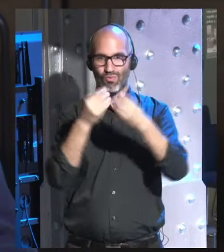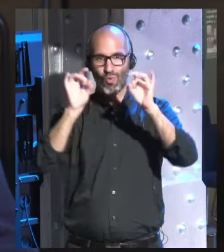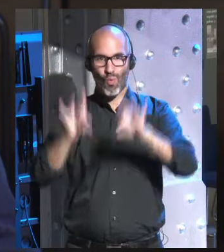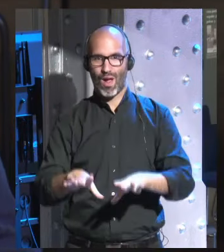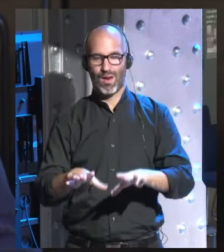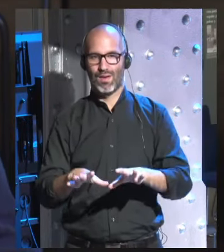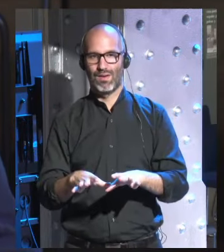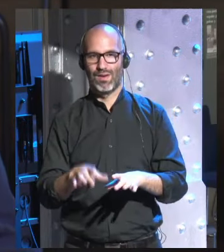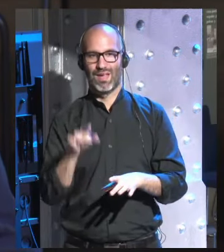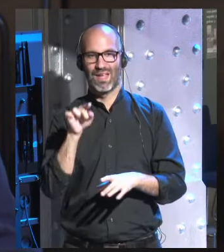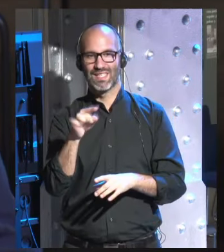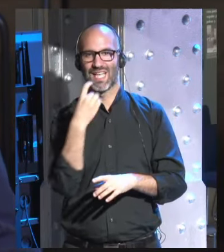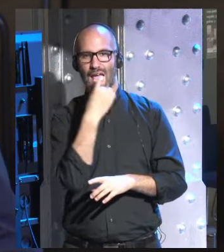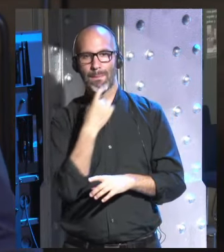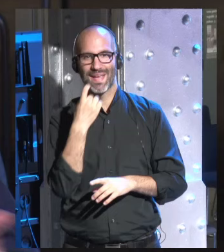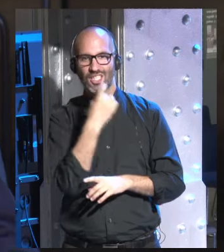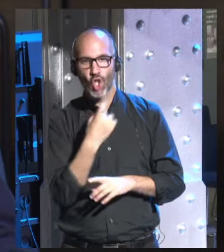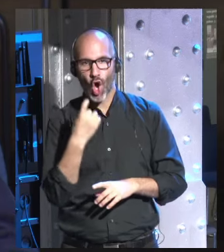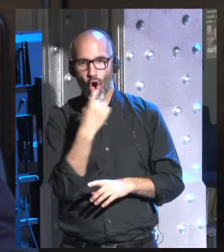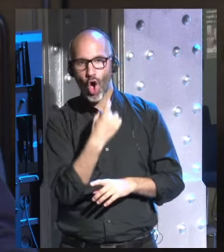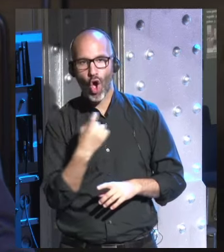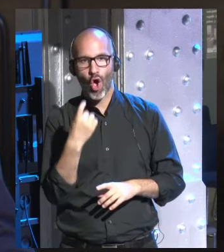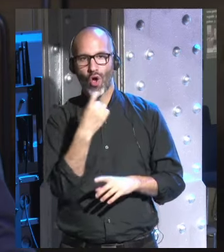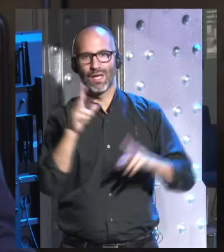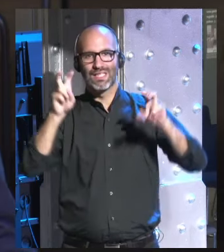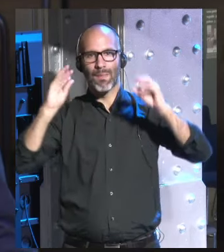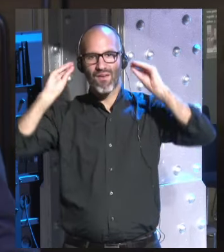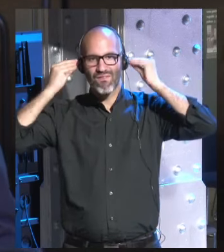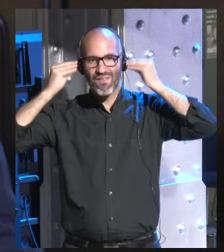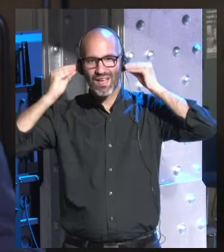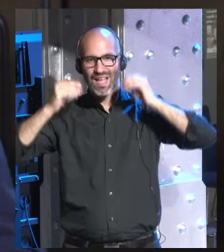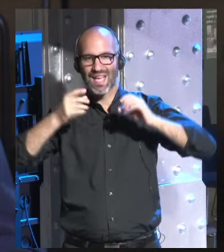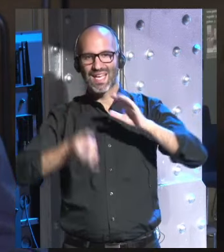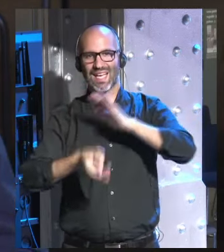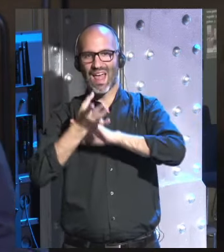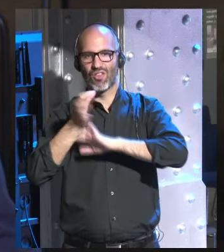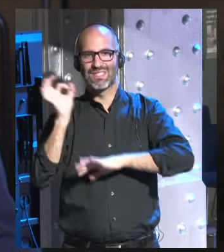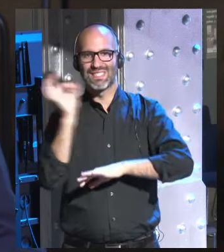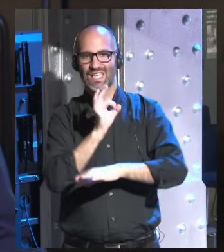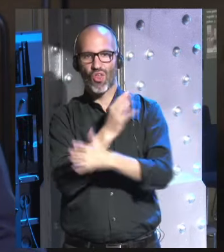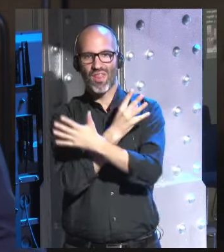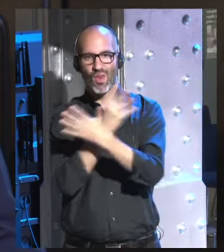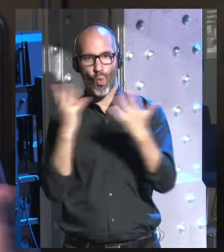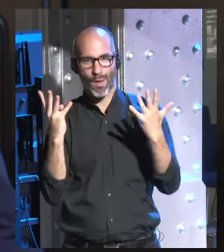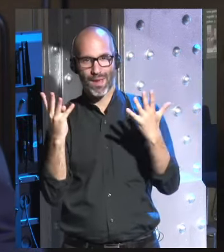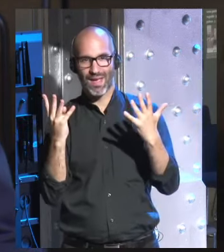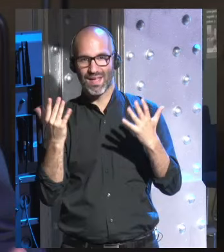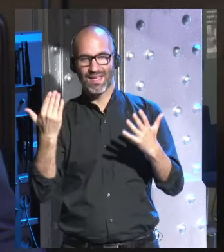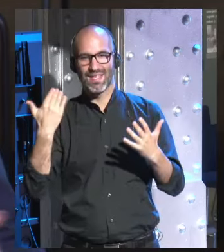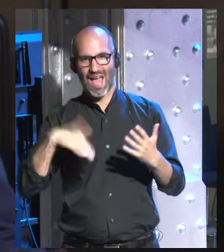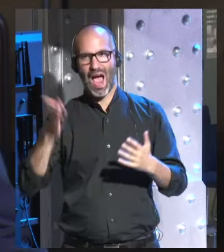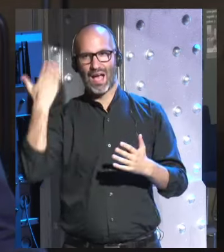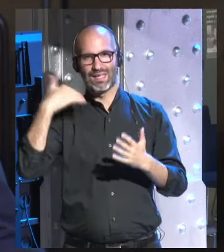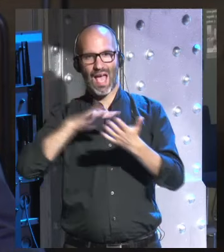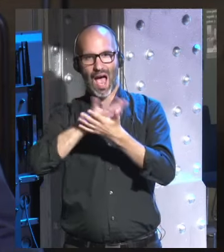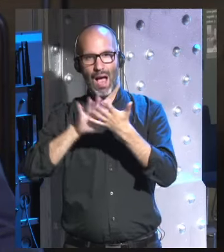y ese mito de Frankenstein que fue creado en el siglo XIX ya nos habla